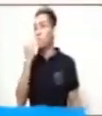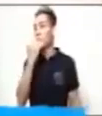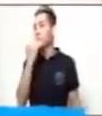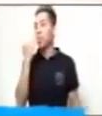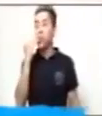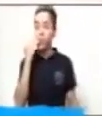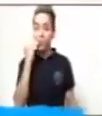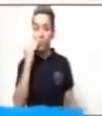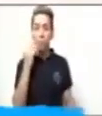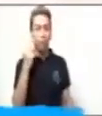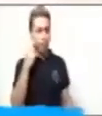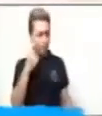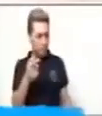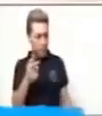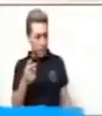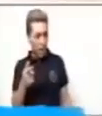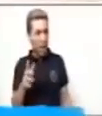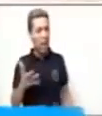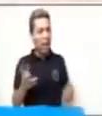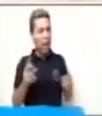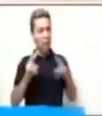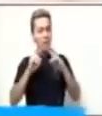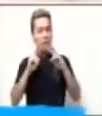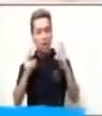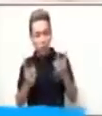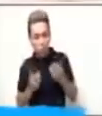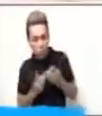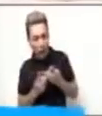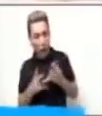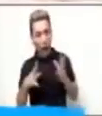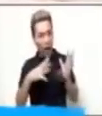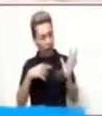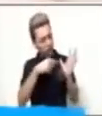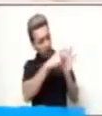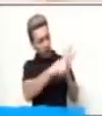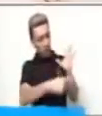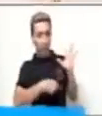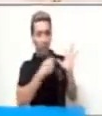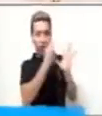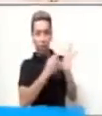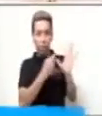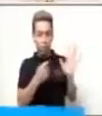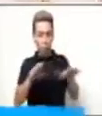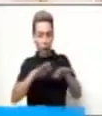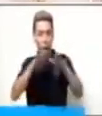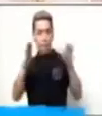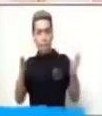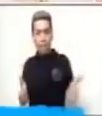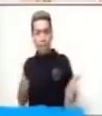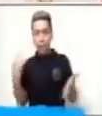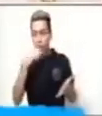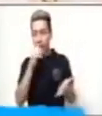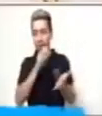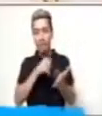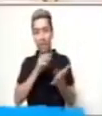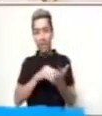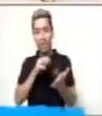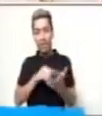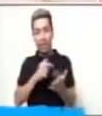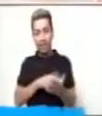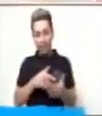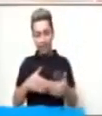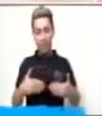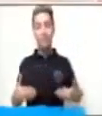verdura o vegetal aparecen en la mesa de la vendedora que está al frente.